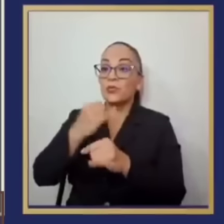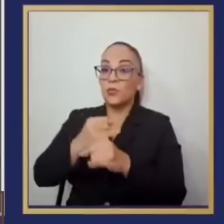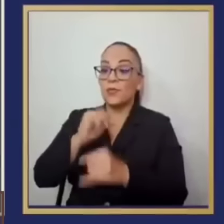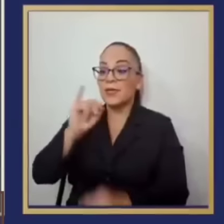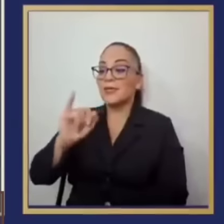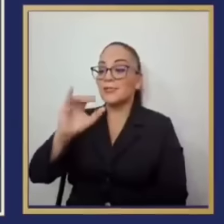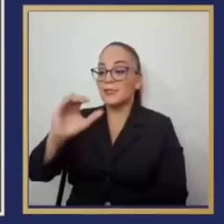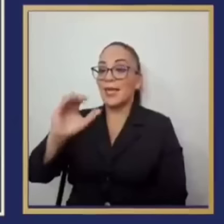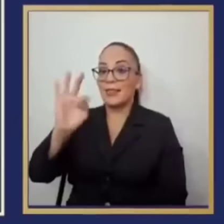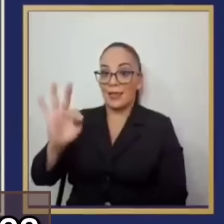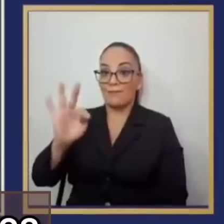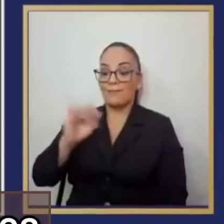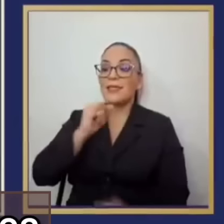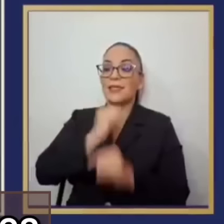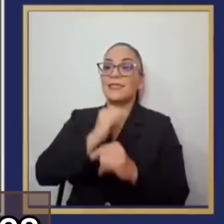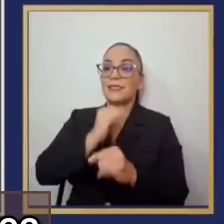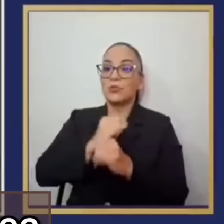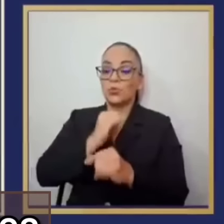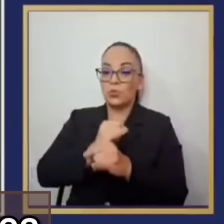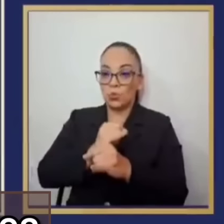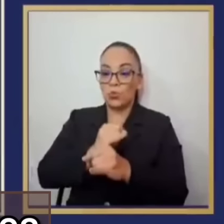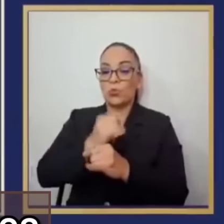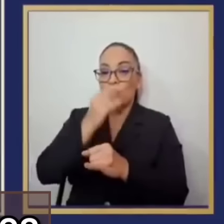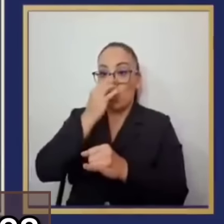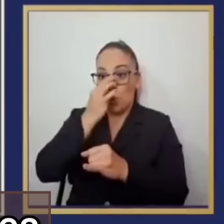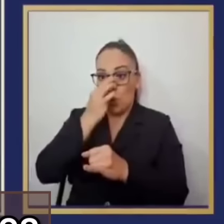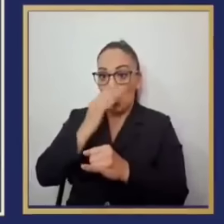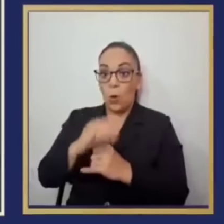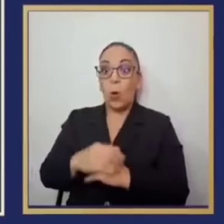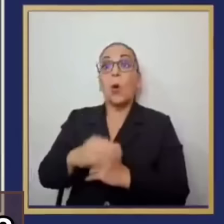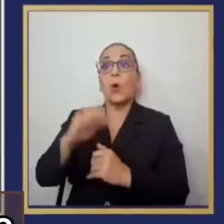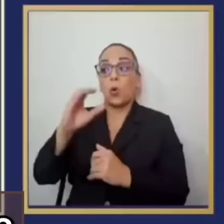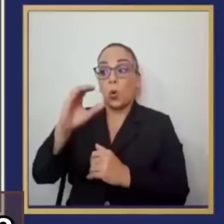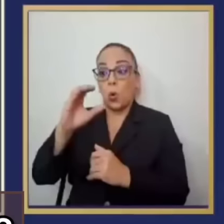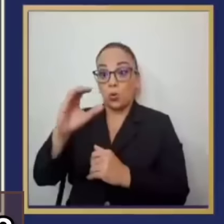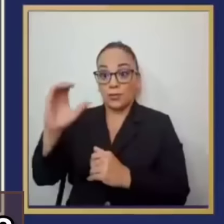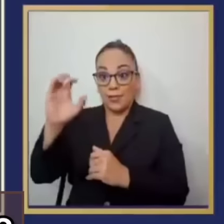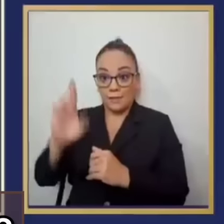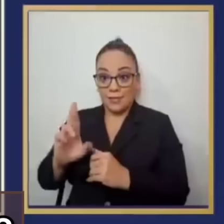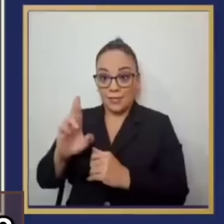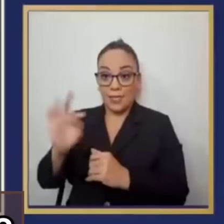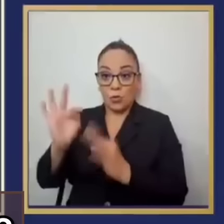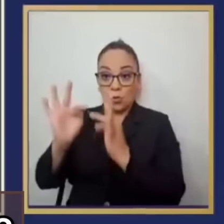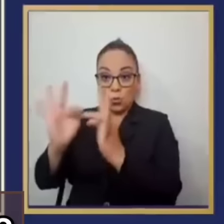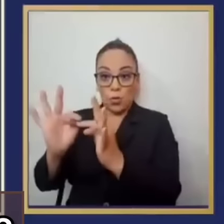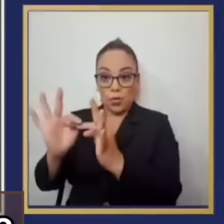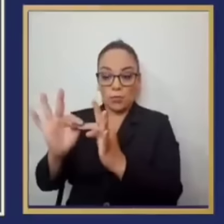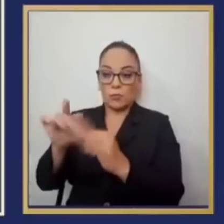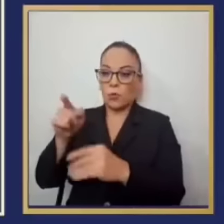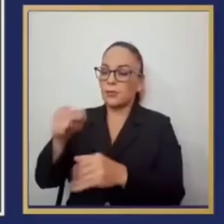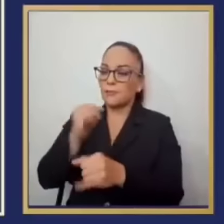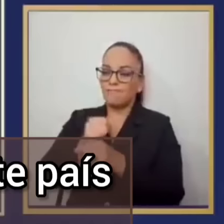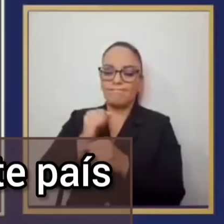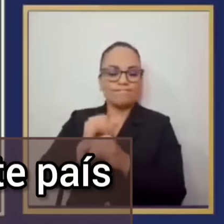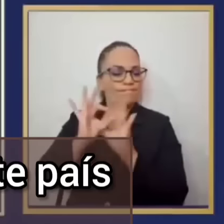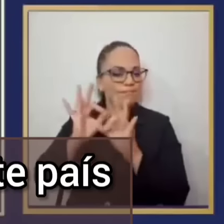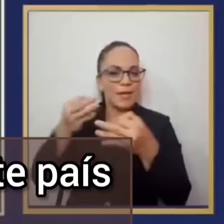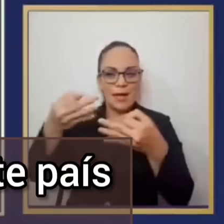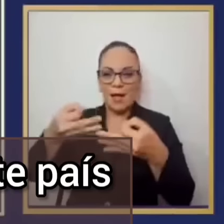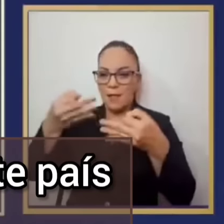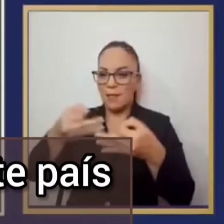institución pequeña, pero una institución con una mística y una calidad de sus funcionarios que